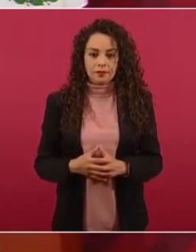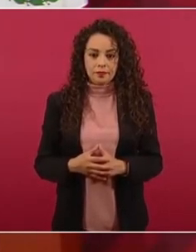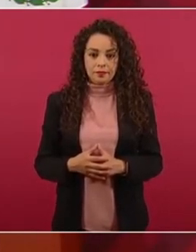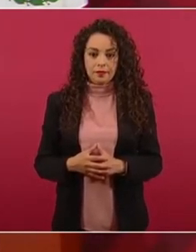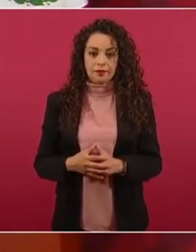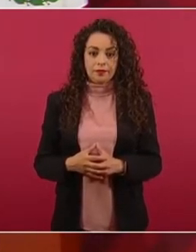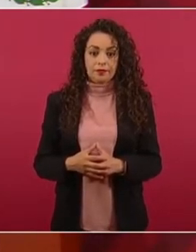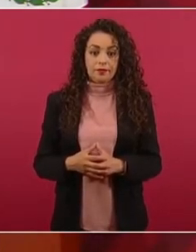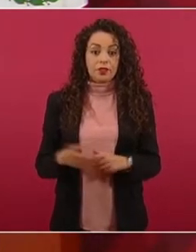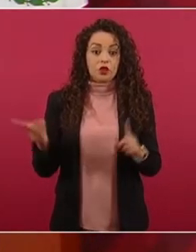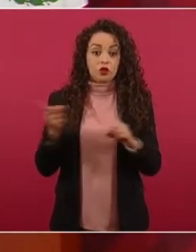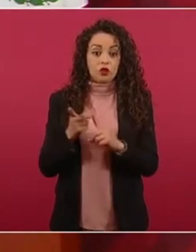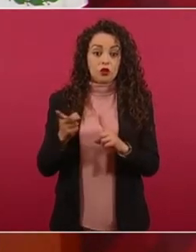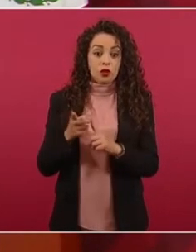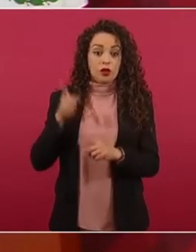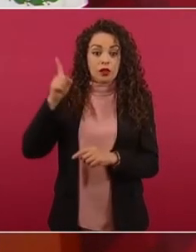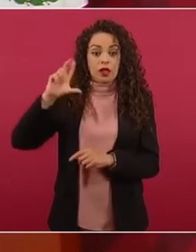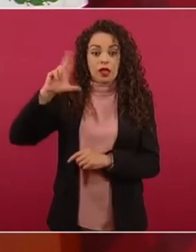Chetumal.